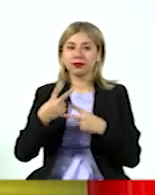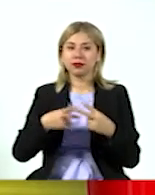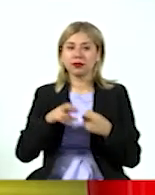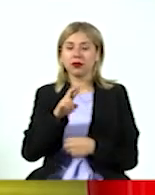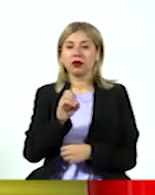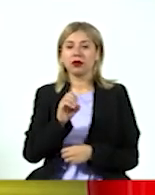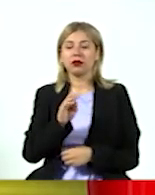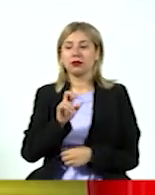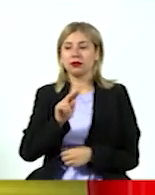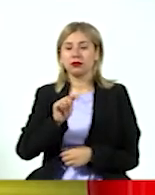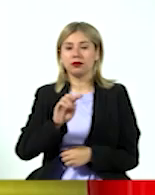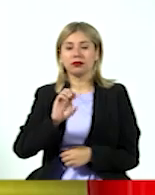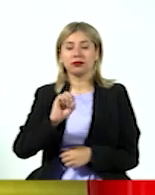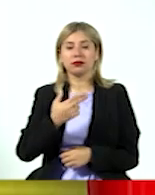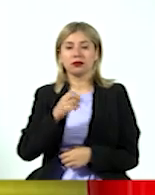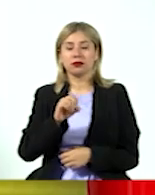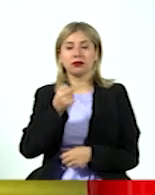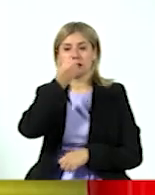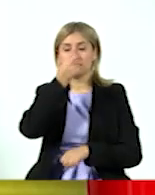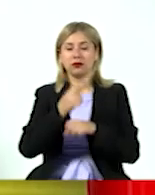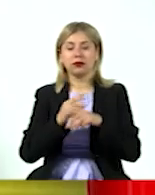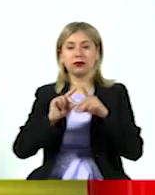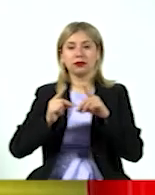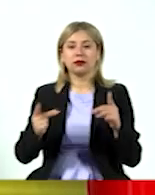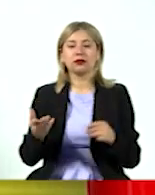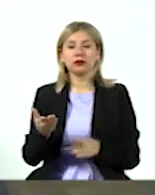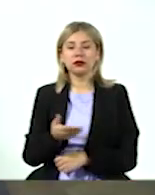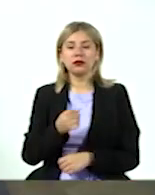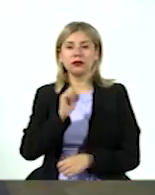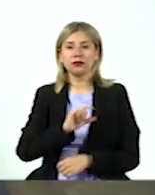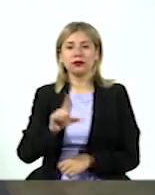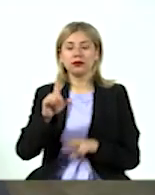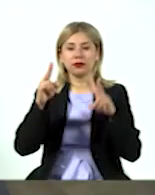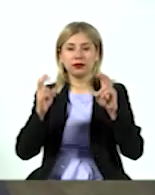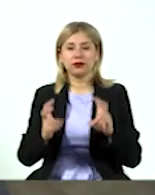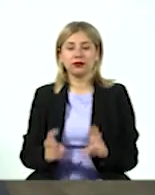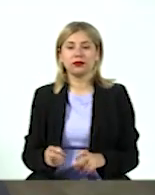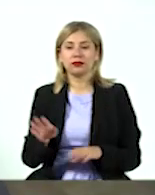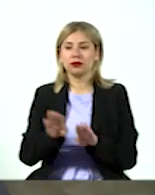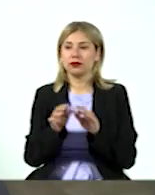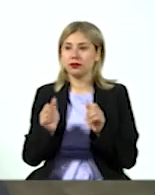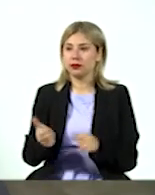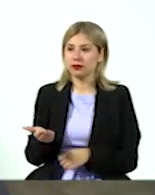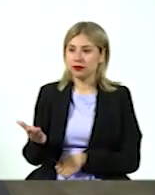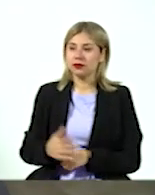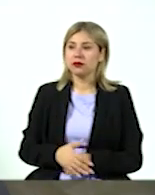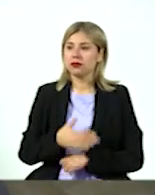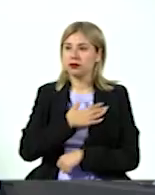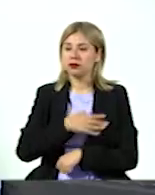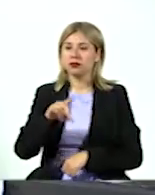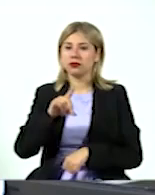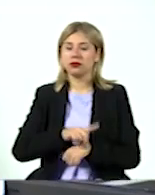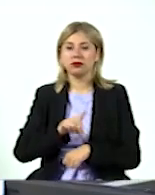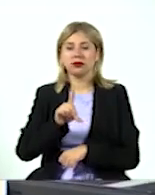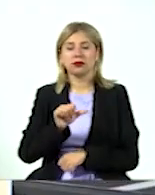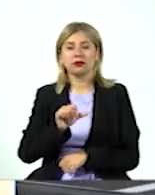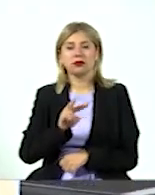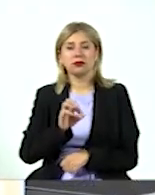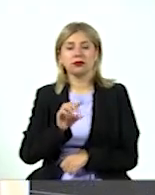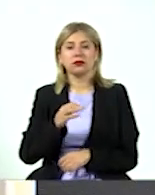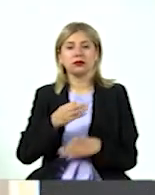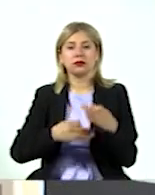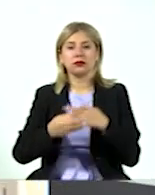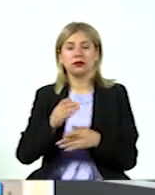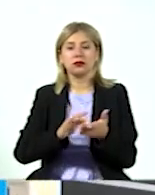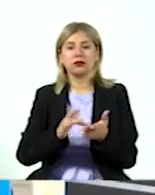Arecheverra Pacheco, Secretario de Desarrollo Económico y nuestro especialista en temas financieros. ¿Cómo estás, mi estimado? David, muy buenos días, muy buenos días a todos, muchas gracias